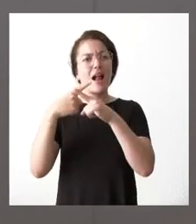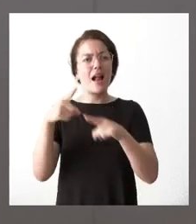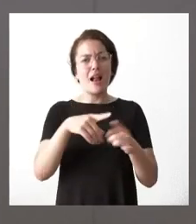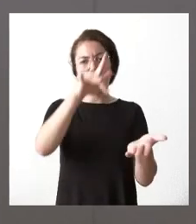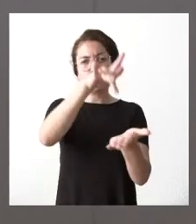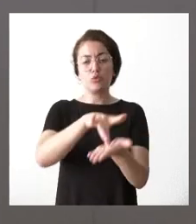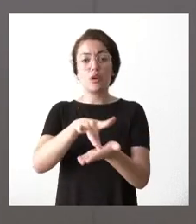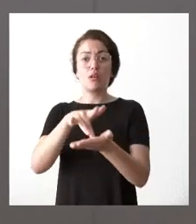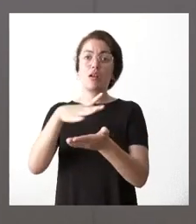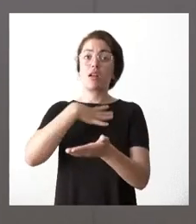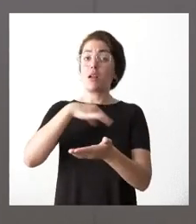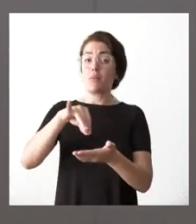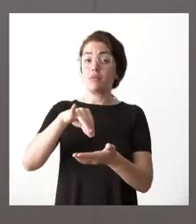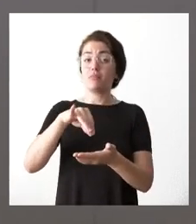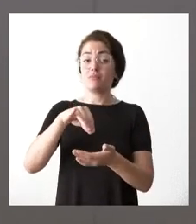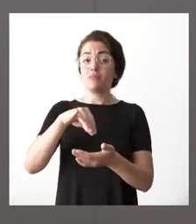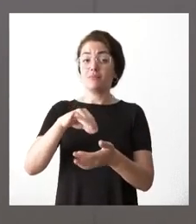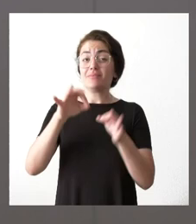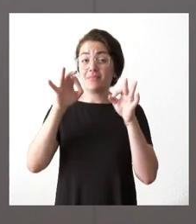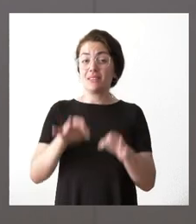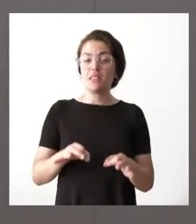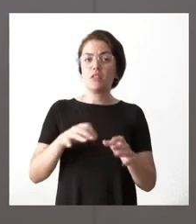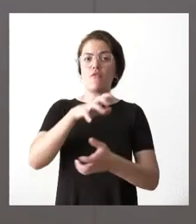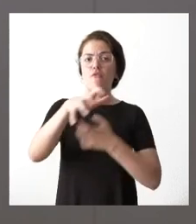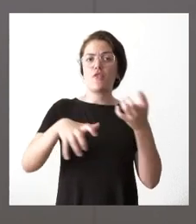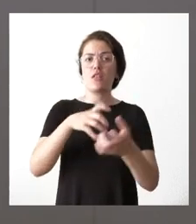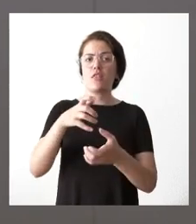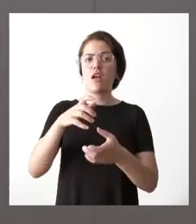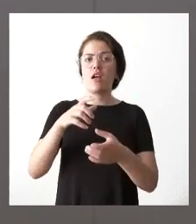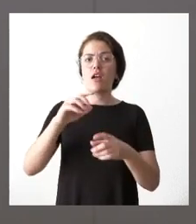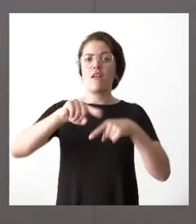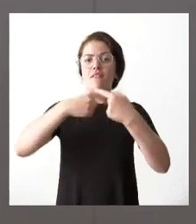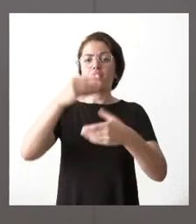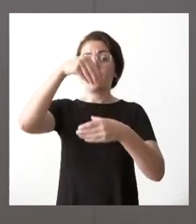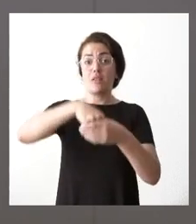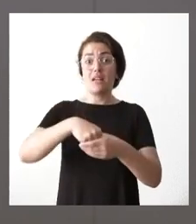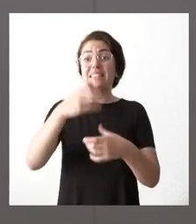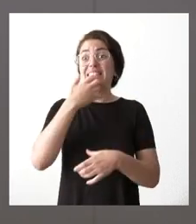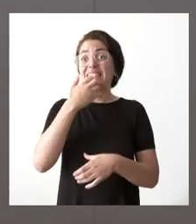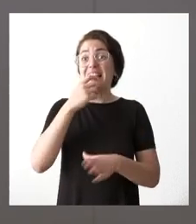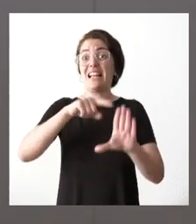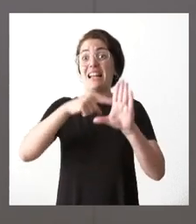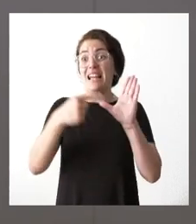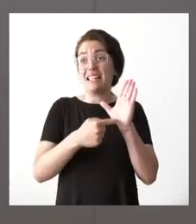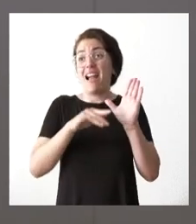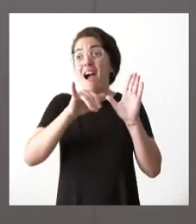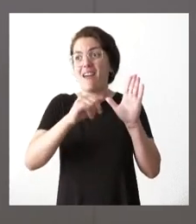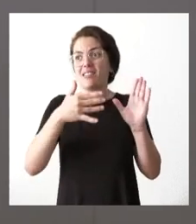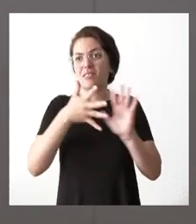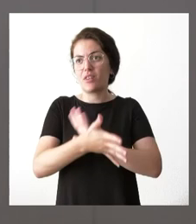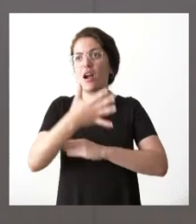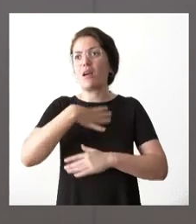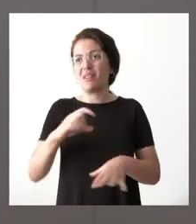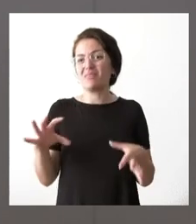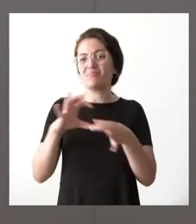hubiera una regulación específica sobre la materia en la comunidad autónoma ha habido algunos recientemente pues